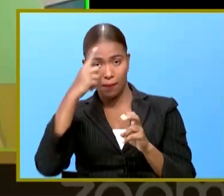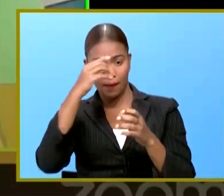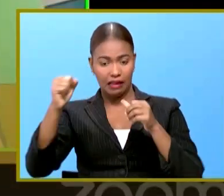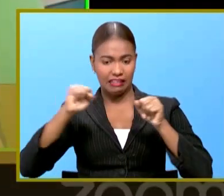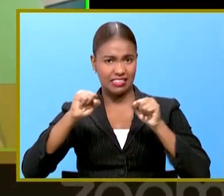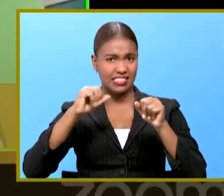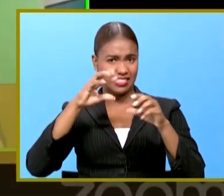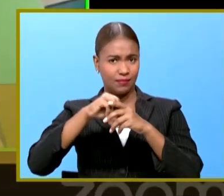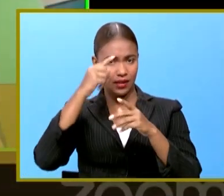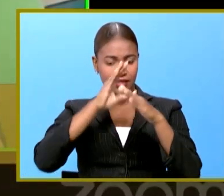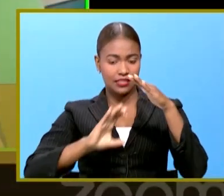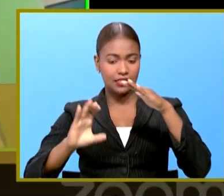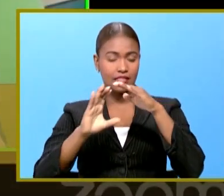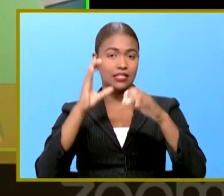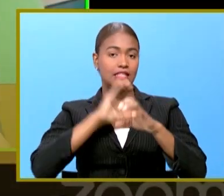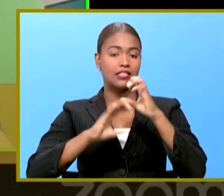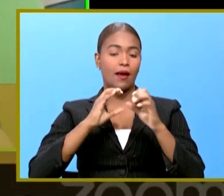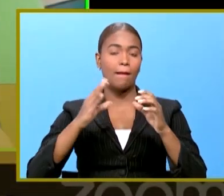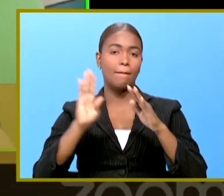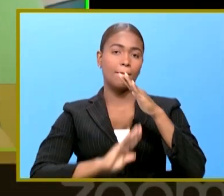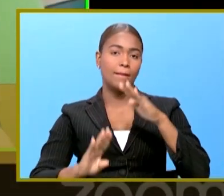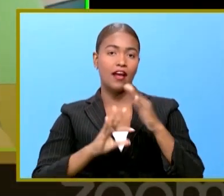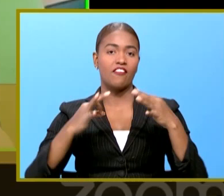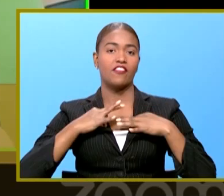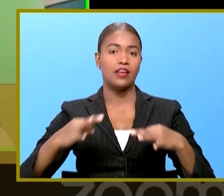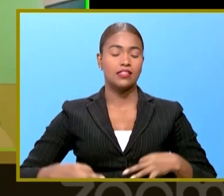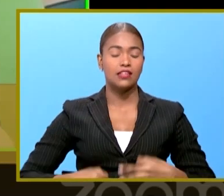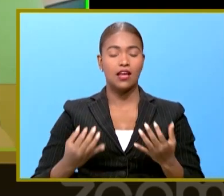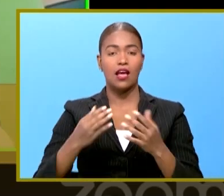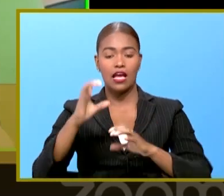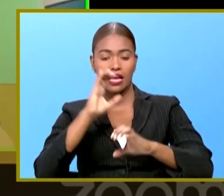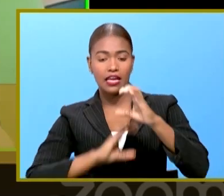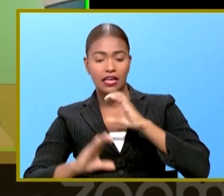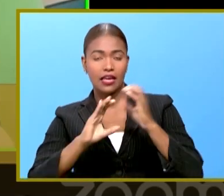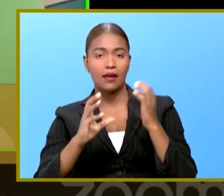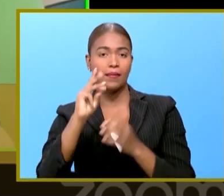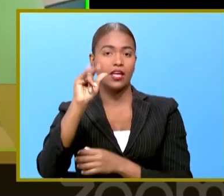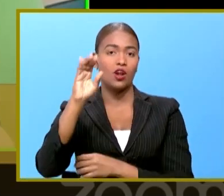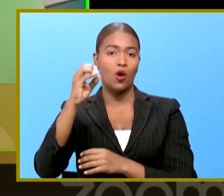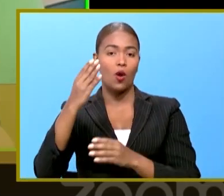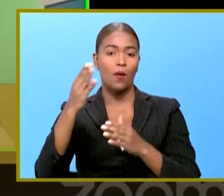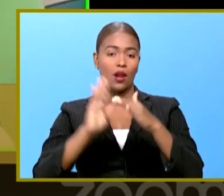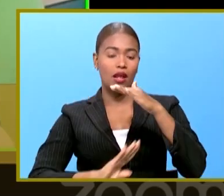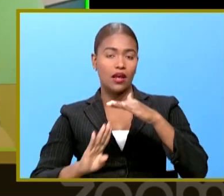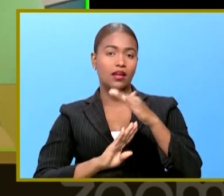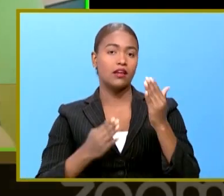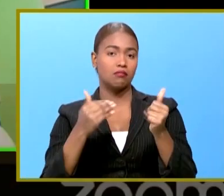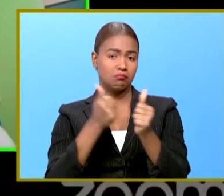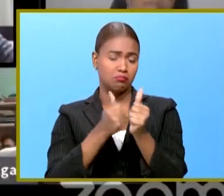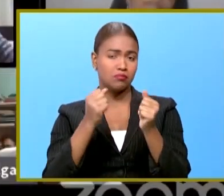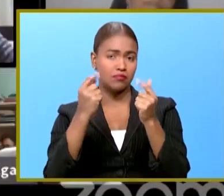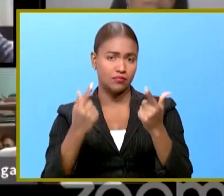las ciencias básicas como física química biología microbiología y parasitología